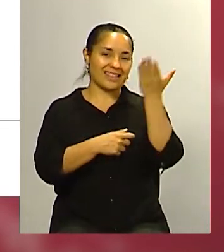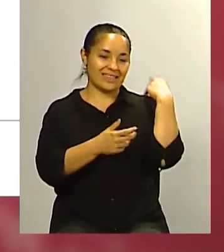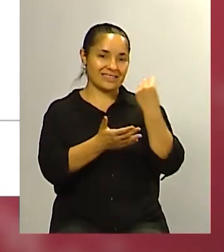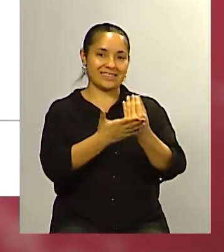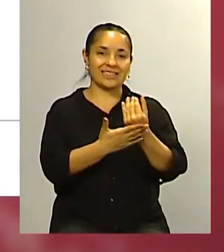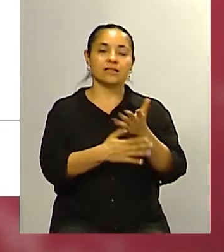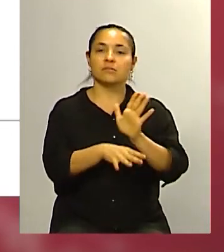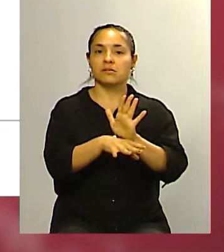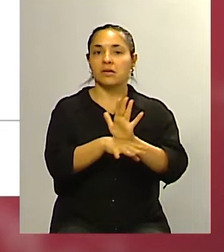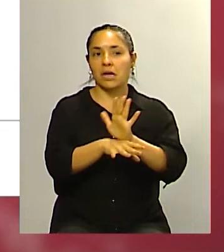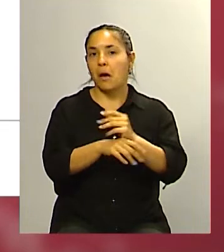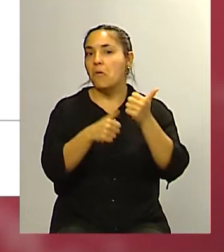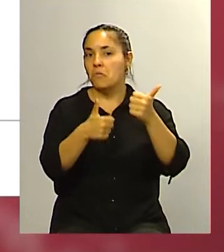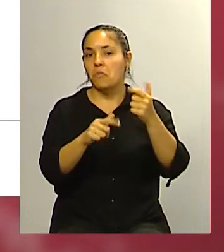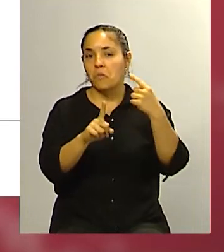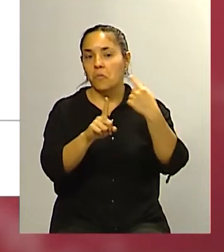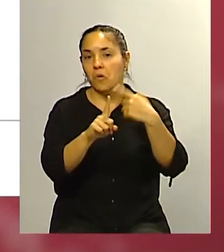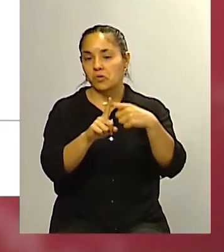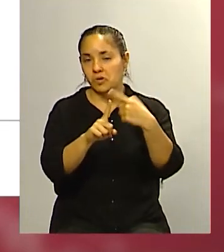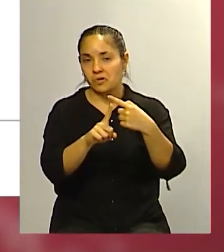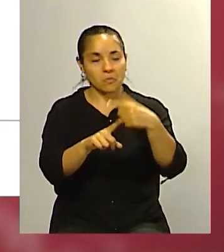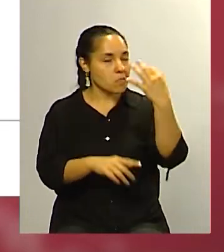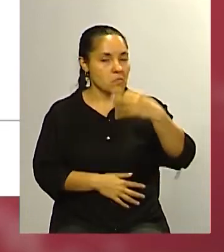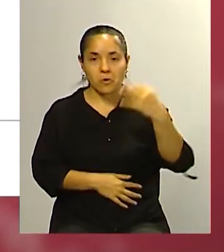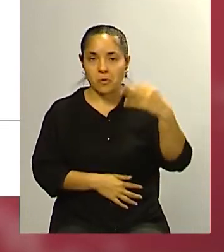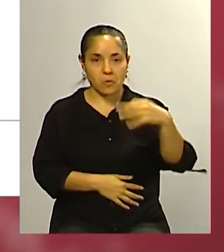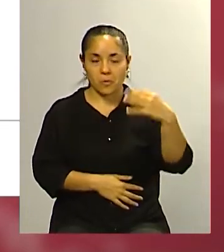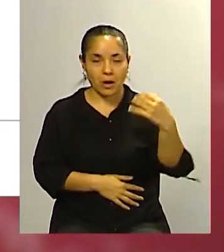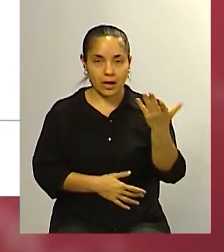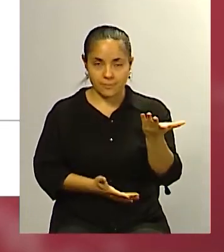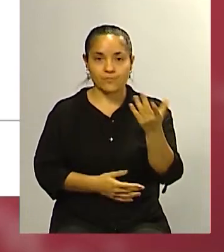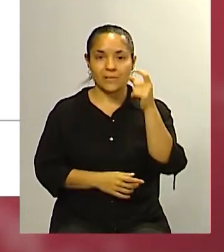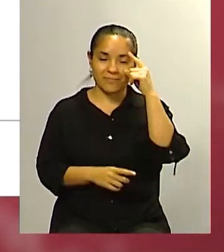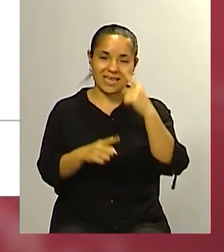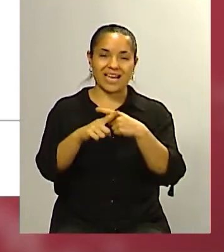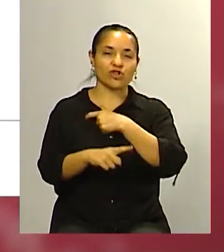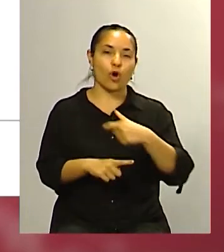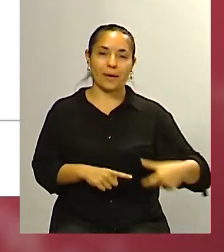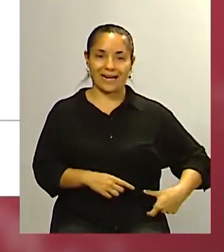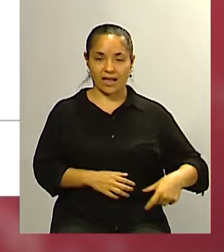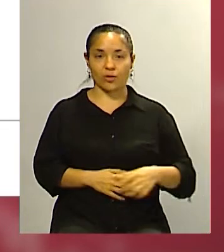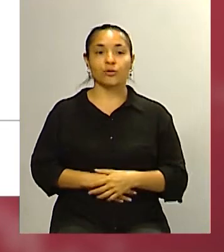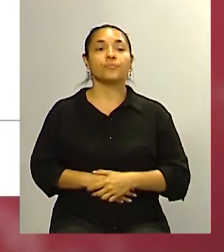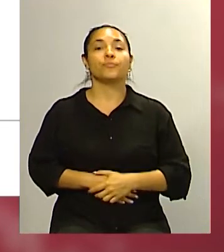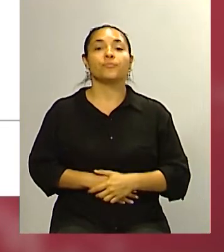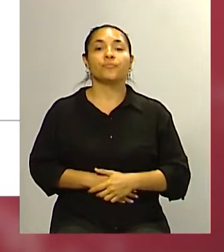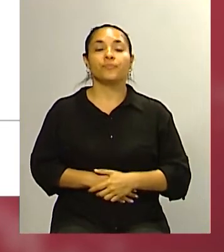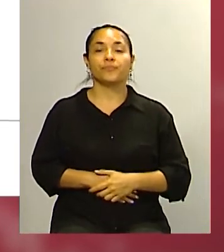muy buena una muy buena calificación hacia el ex gobernador y después